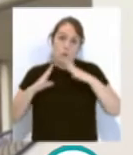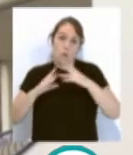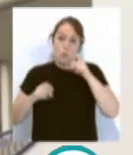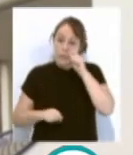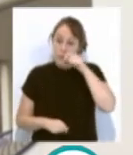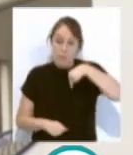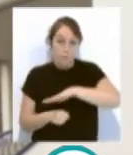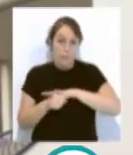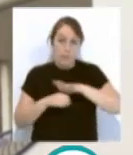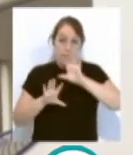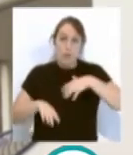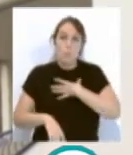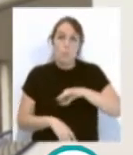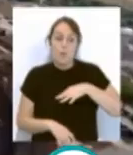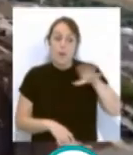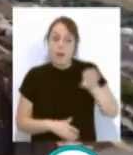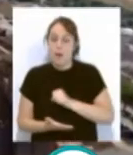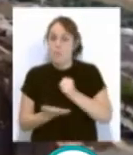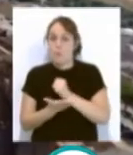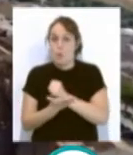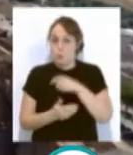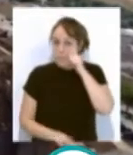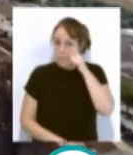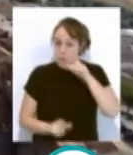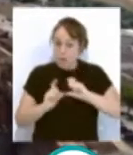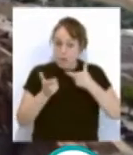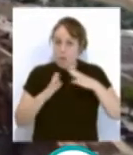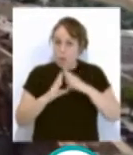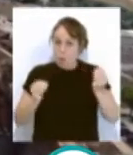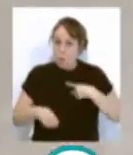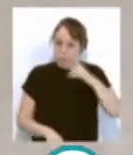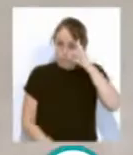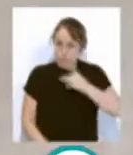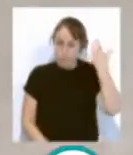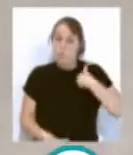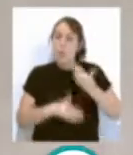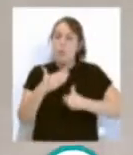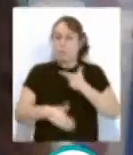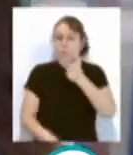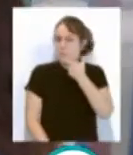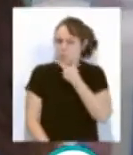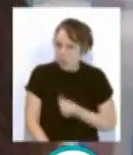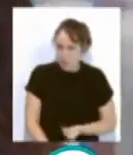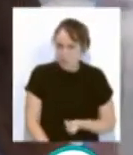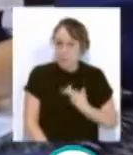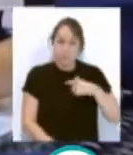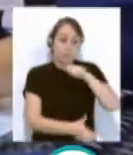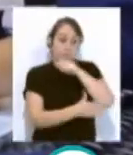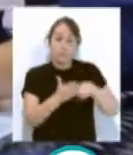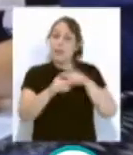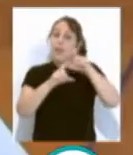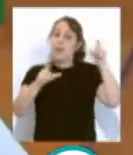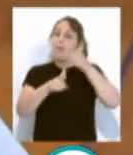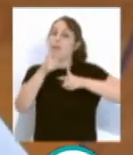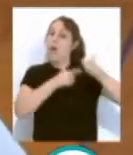Cádiz se podrán acoger al bono turístico de la Junta de Andalucía. El procedimiento es sencillo, contratar en una